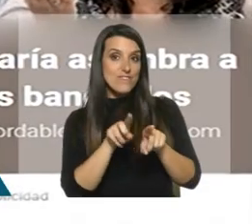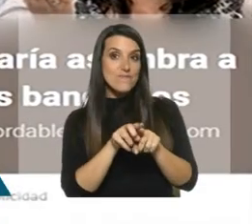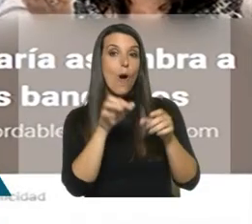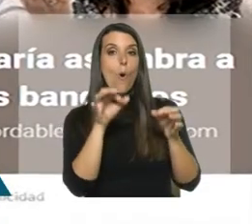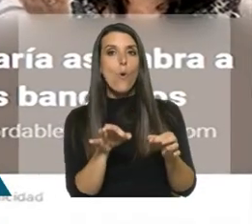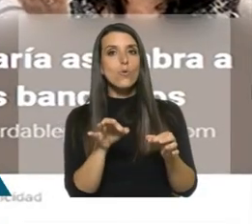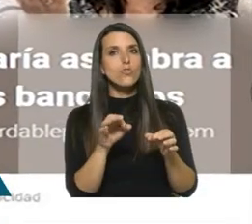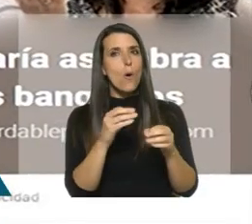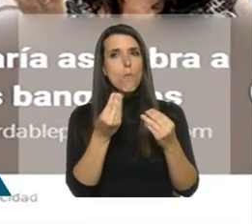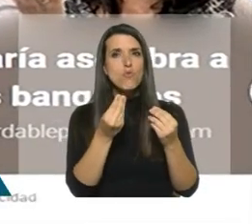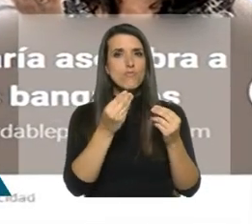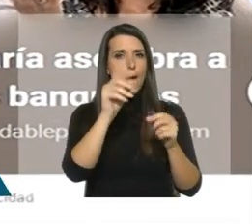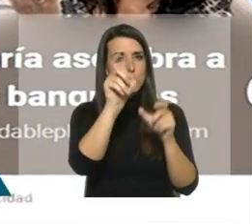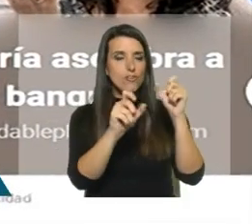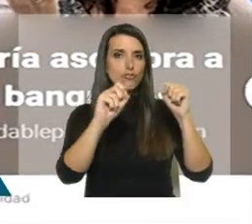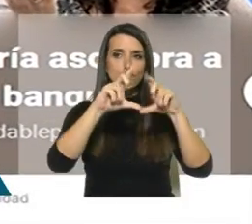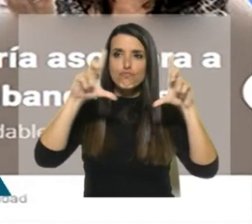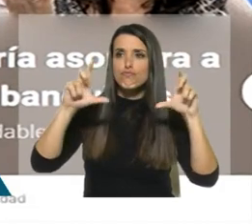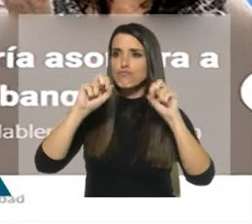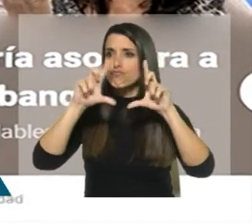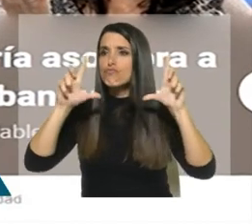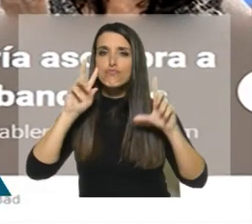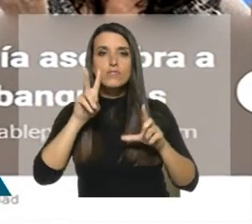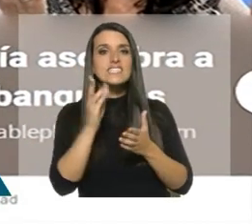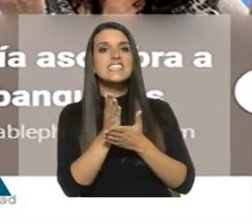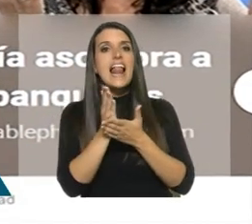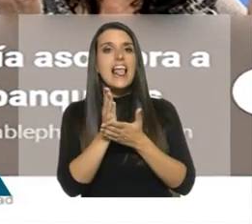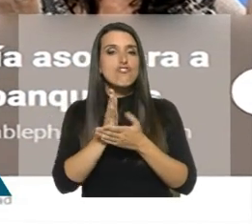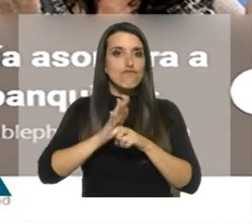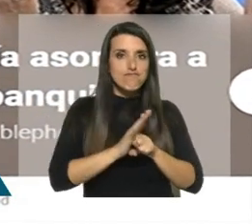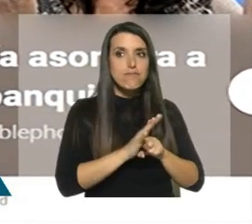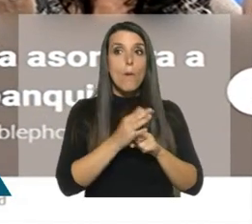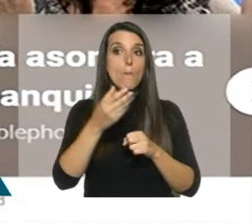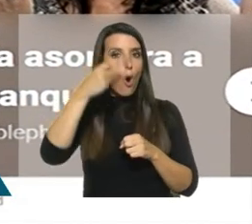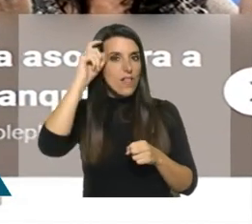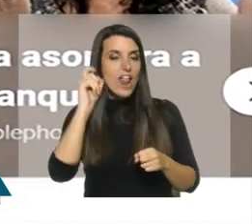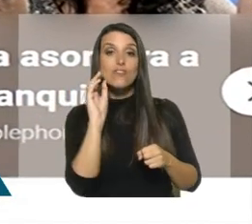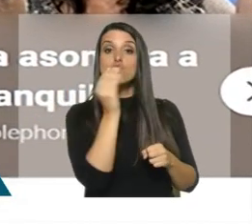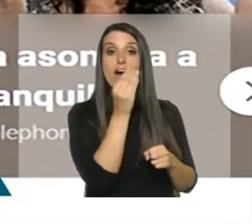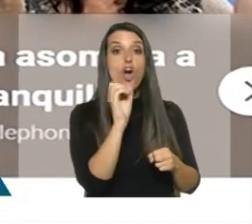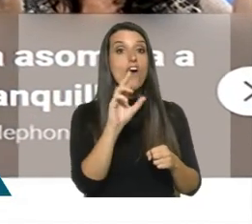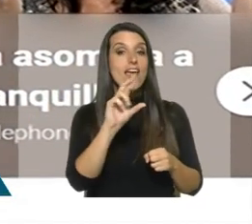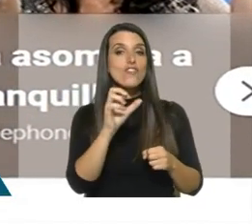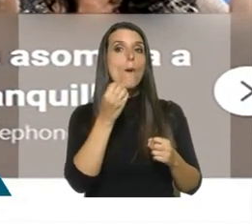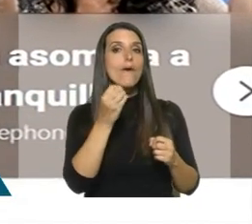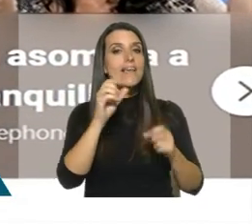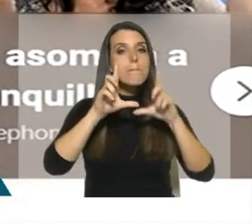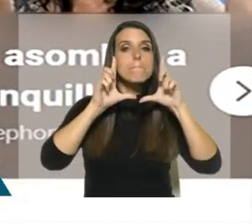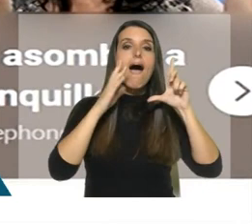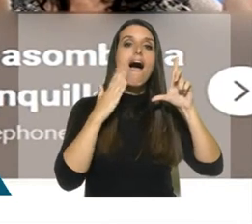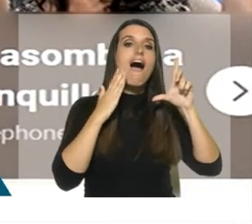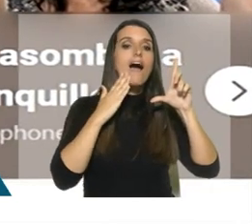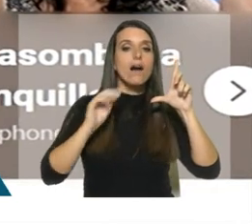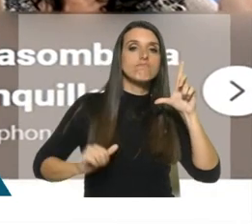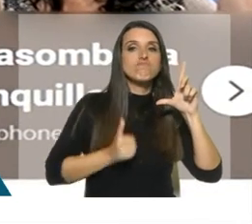aparecen varias personas físicas y jurídicas cuyos derechos fueron vulnerados Obaldía, Oreiro y Suárez porque se usó su imagen con fines